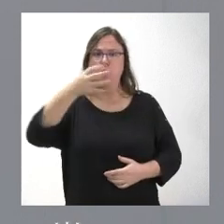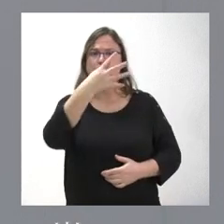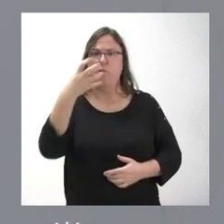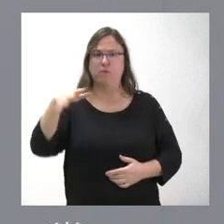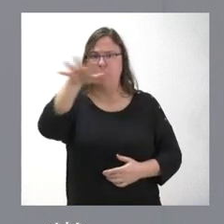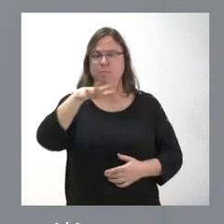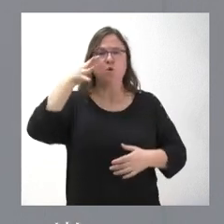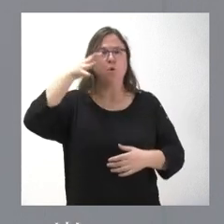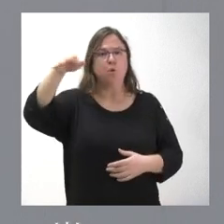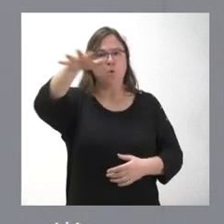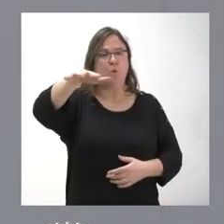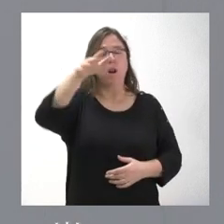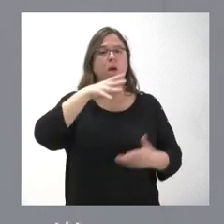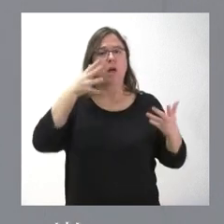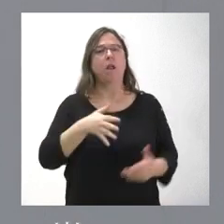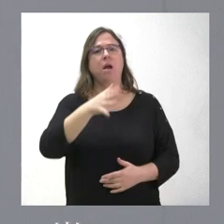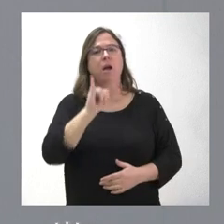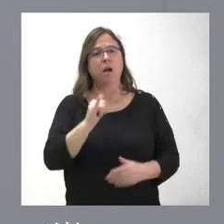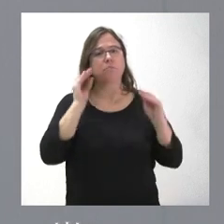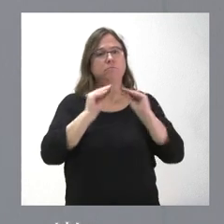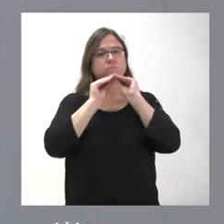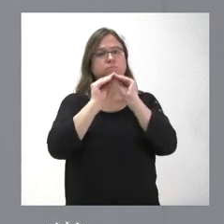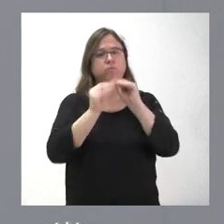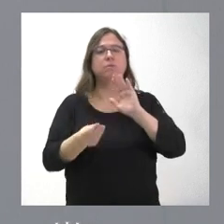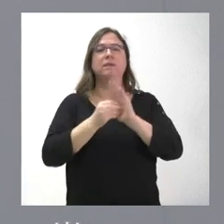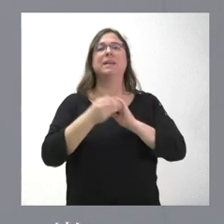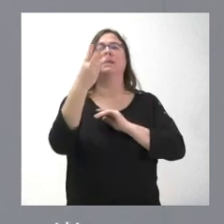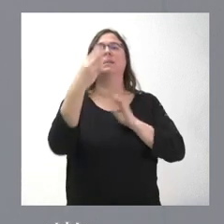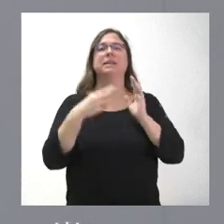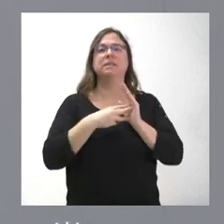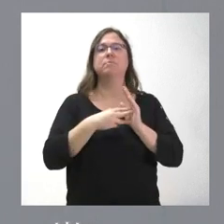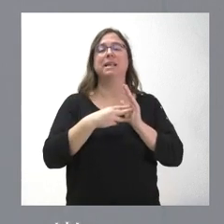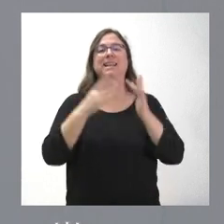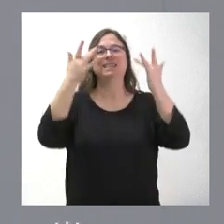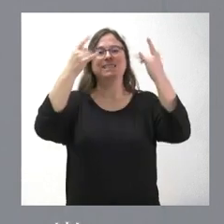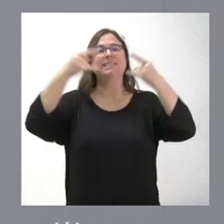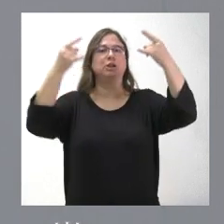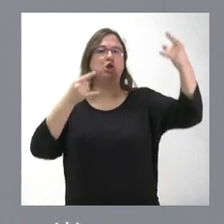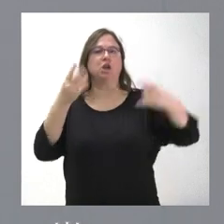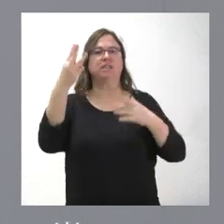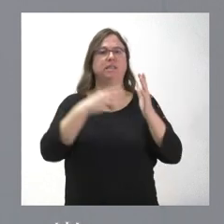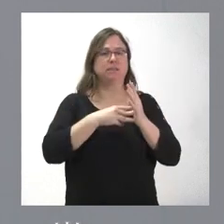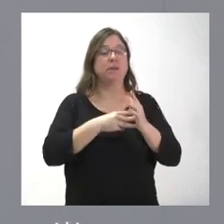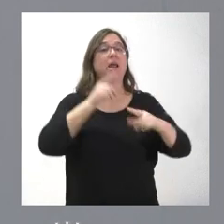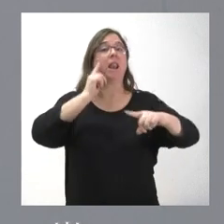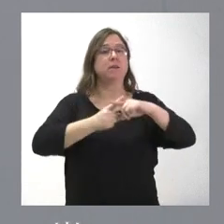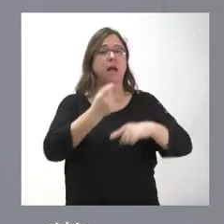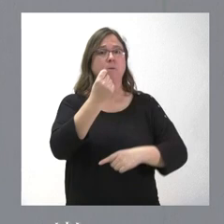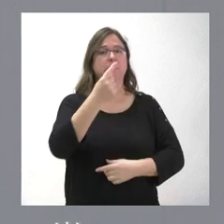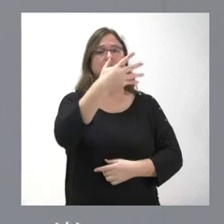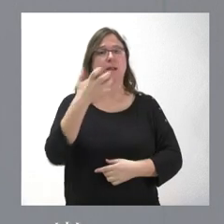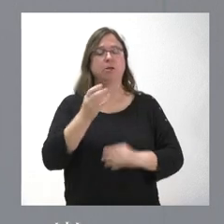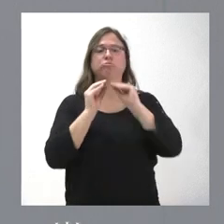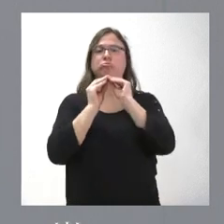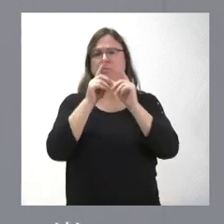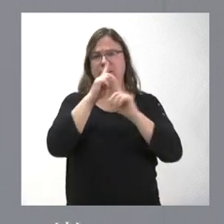en la actualidad, tenemos instalados en estos municipios del mundo rural 3.000 sensores, de los cuales la mitad, 1.500, se han instalado